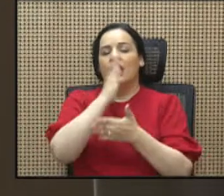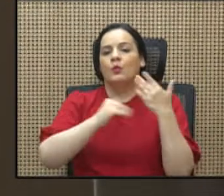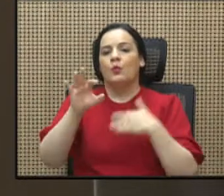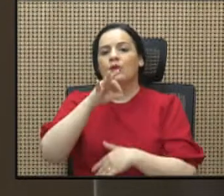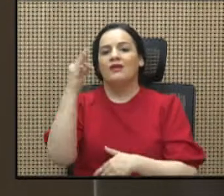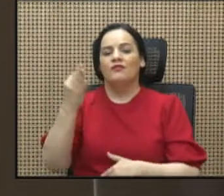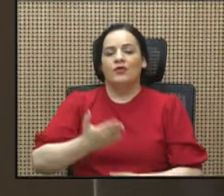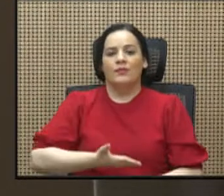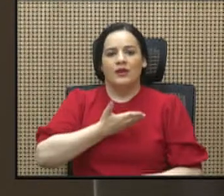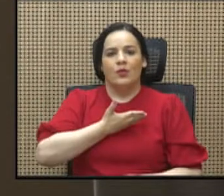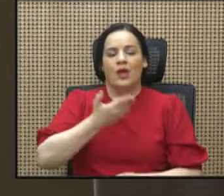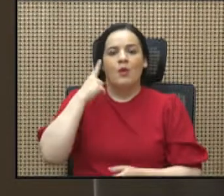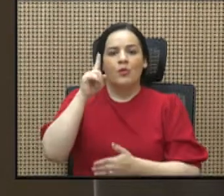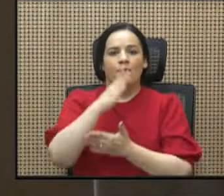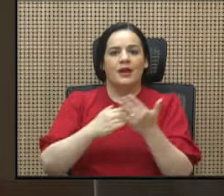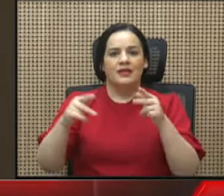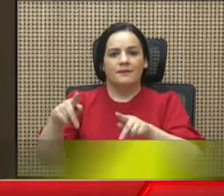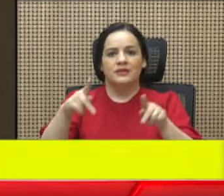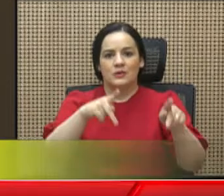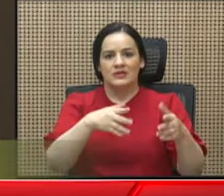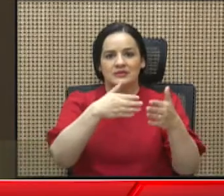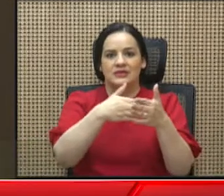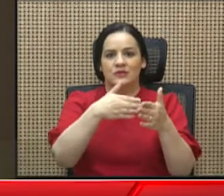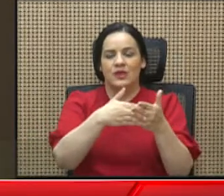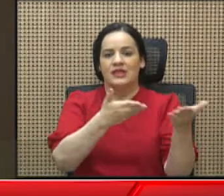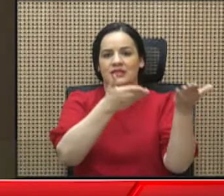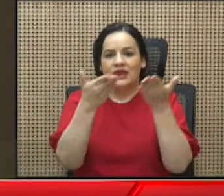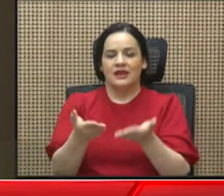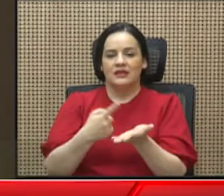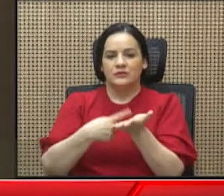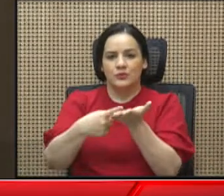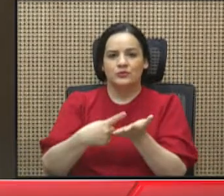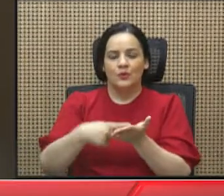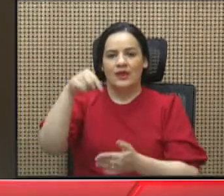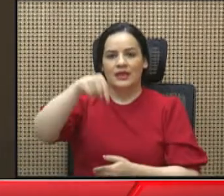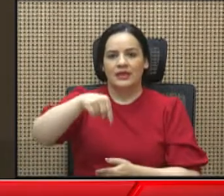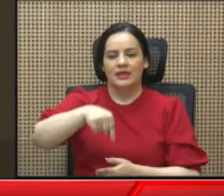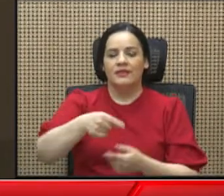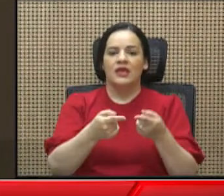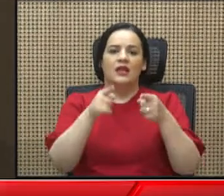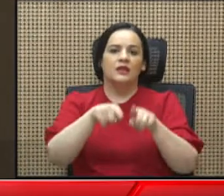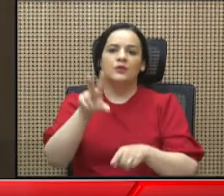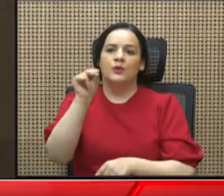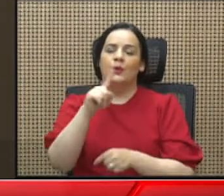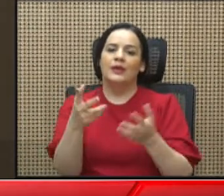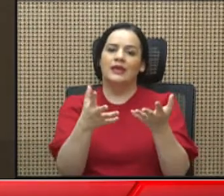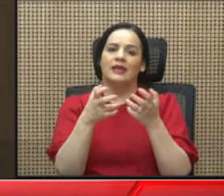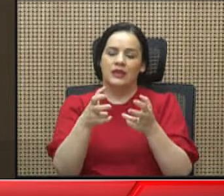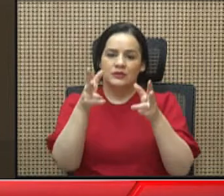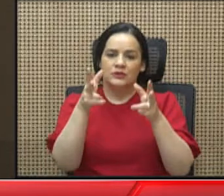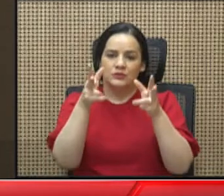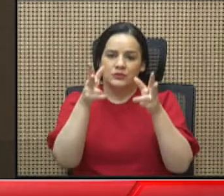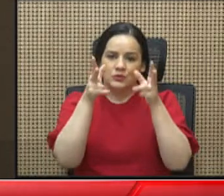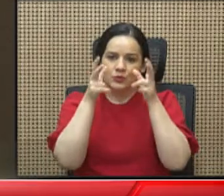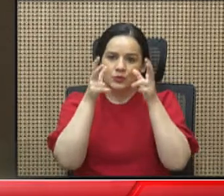arrogante por parte de las personas que insistieron contraer esta discusión aquí el hecho de no querer escuchar a la ciencia no querer